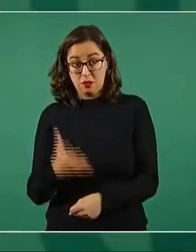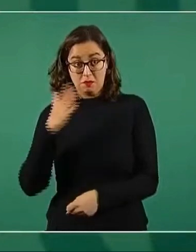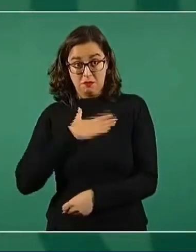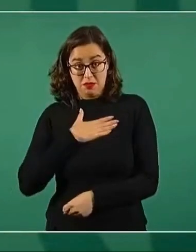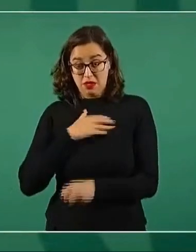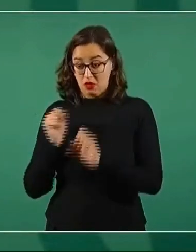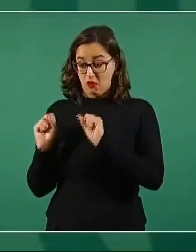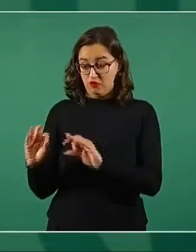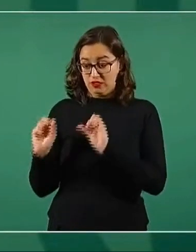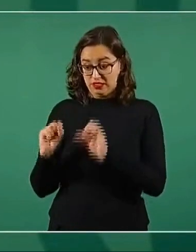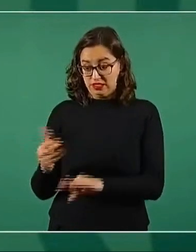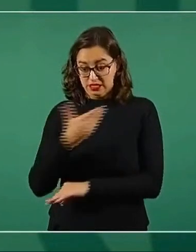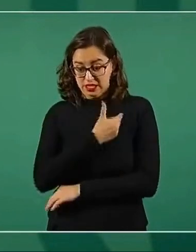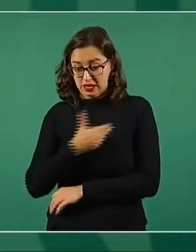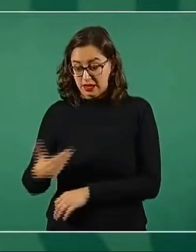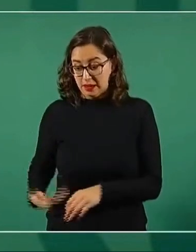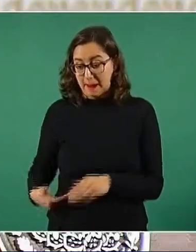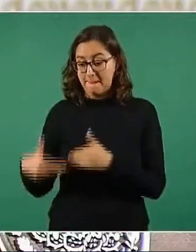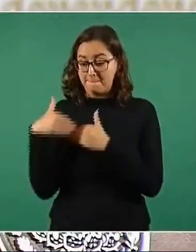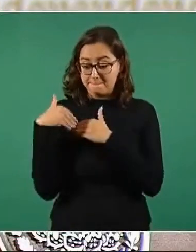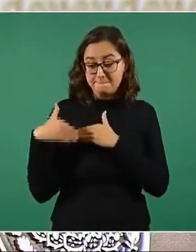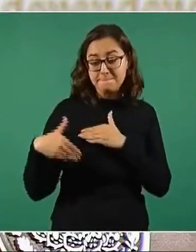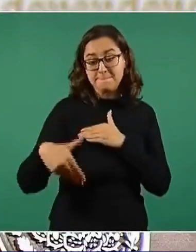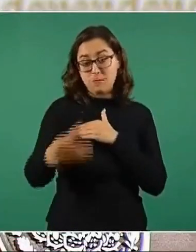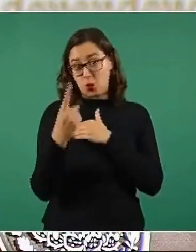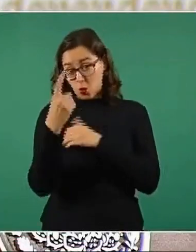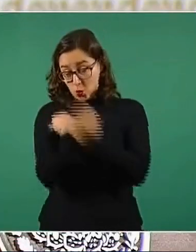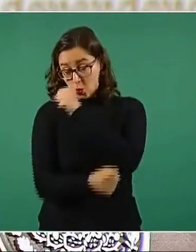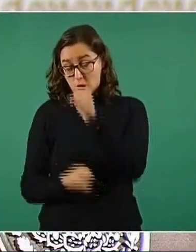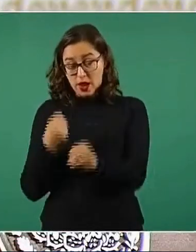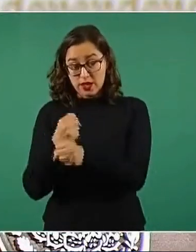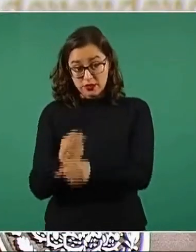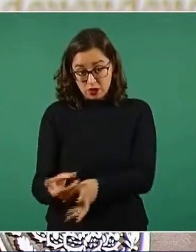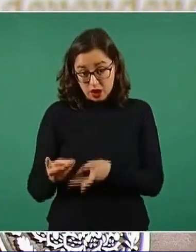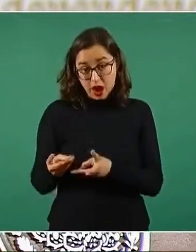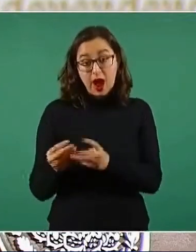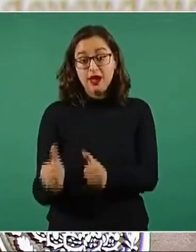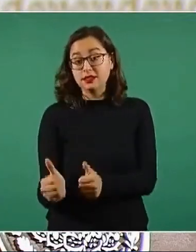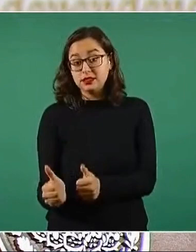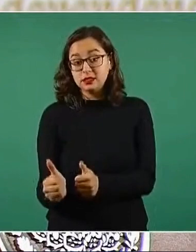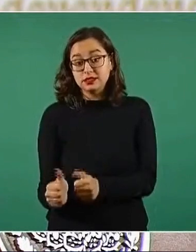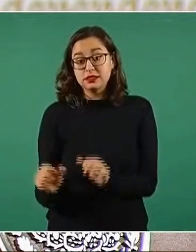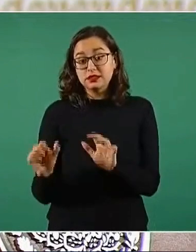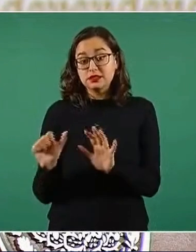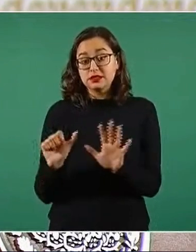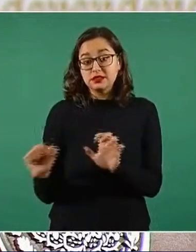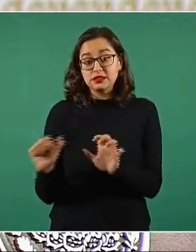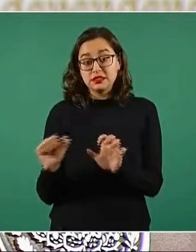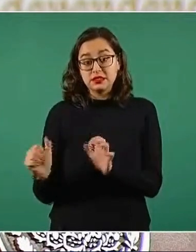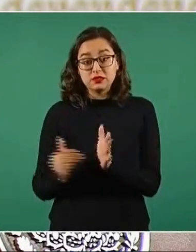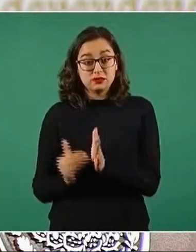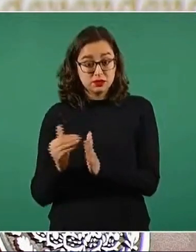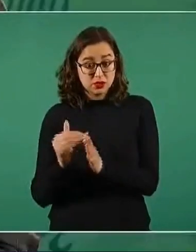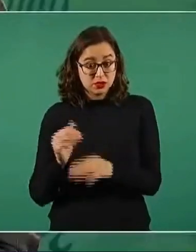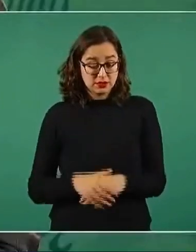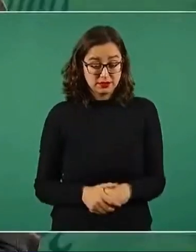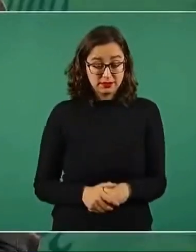ejerciendo 600 millones,